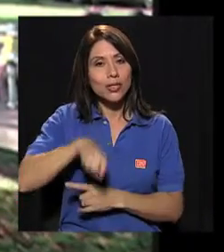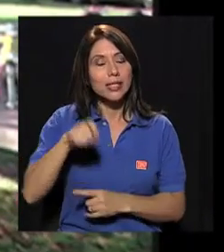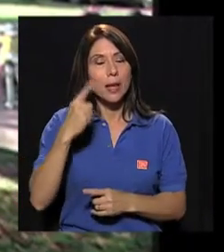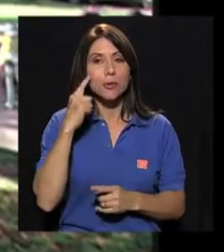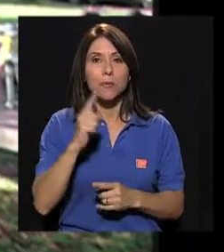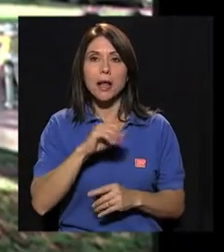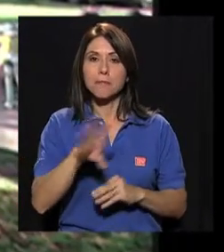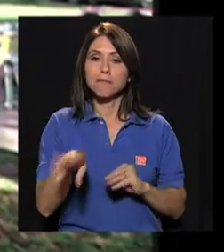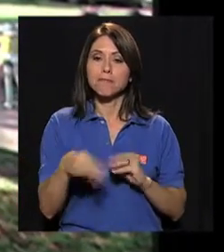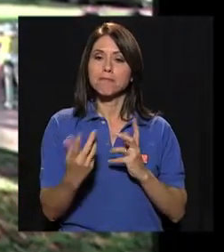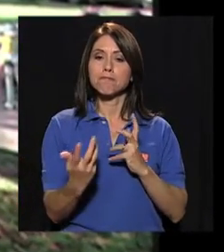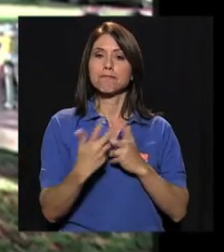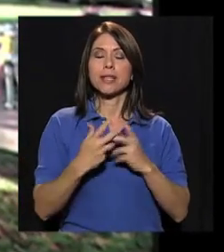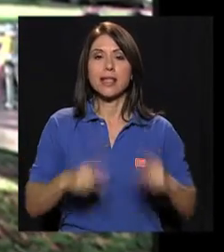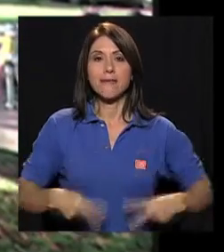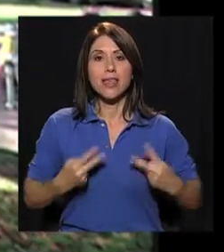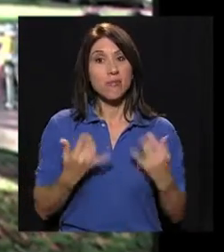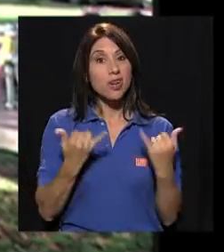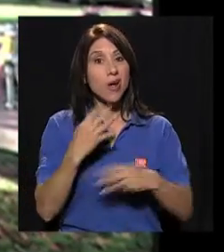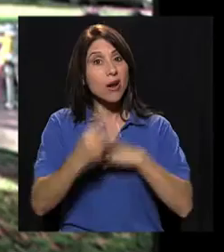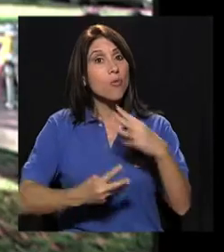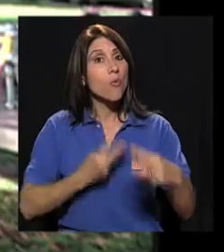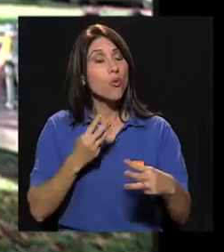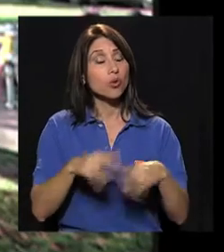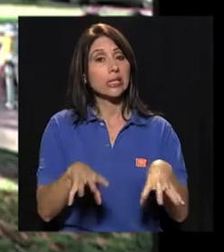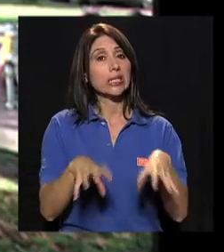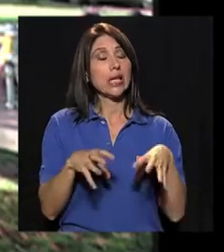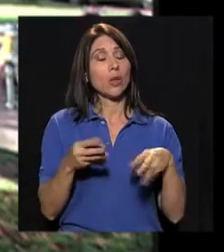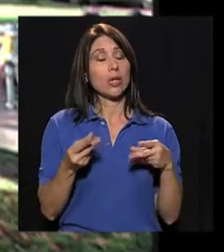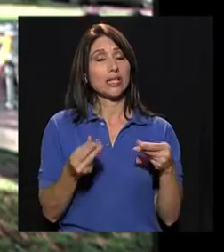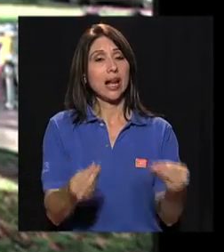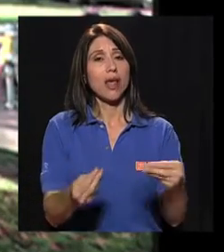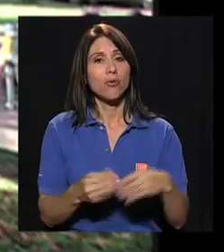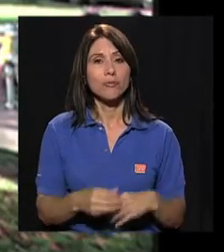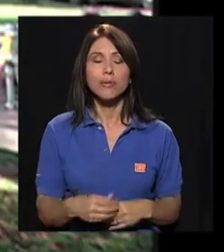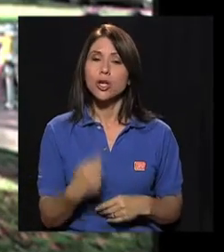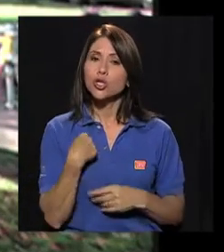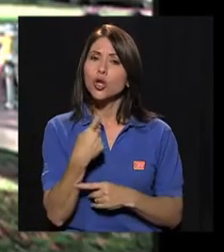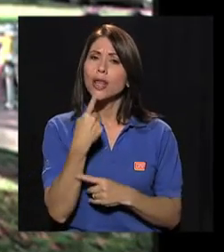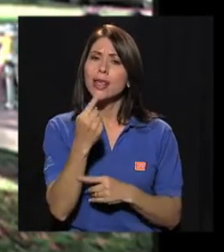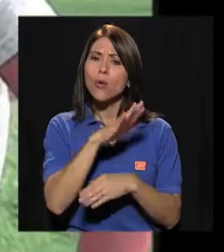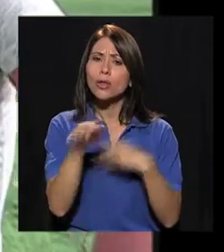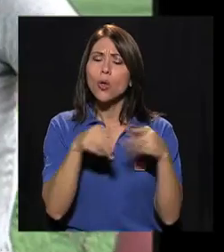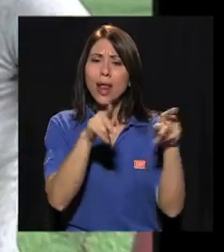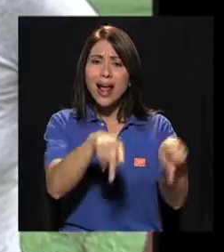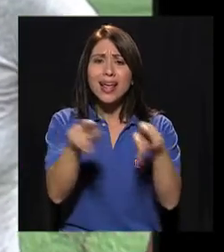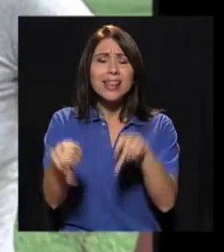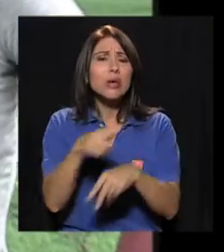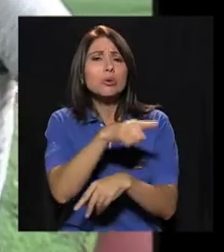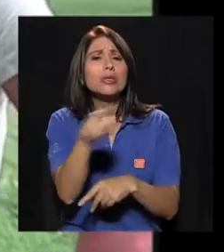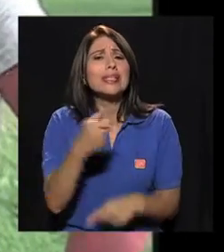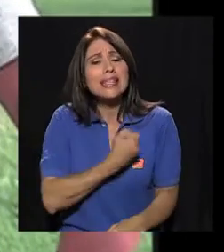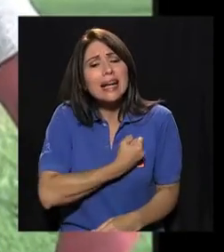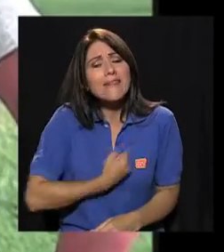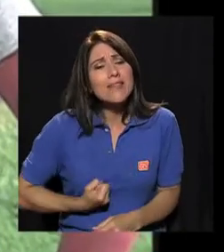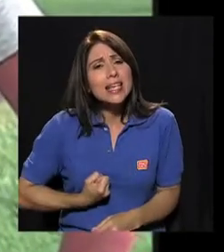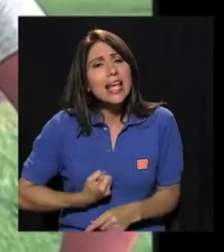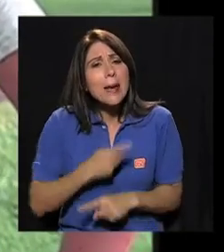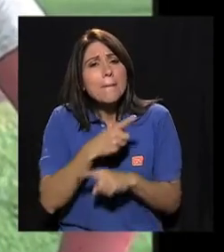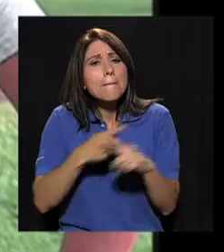Es lo que necesitamos para un complemento de vida en este mundo tan estresado y acelerado que llevamos. Yo le digo a toda la gente que